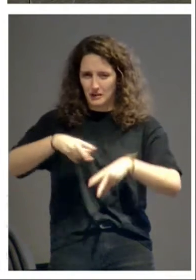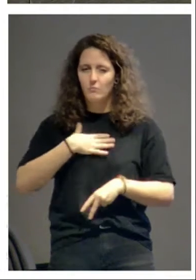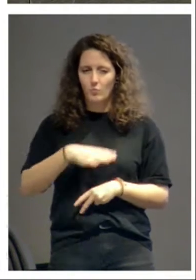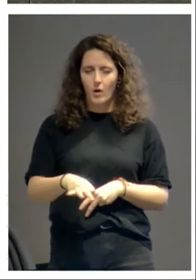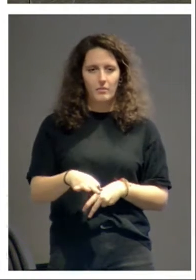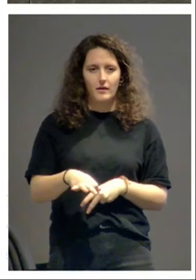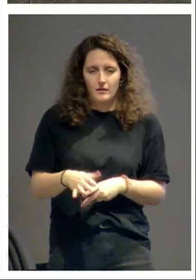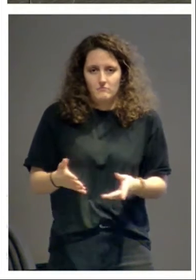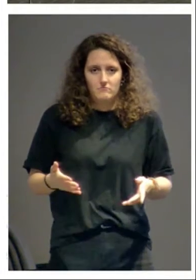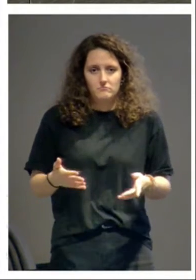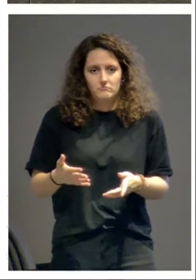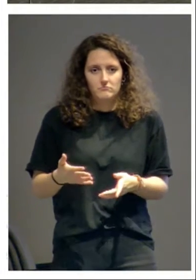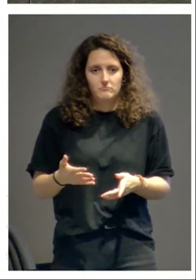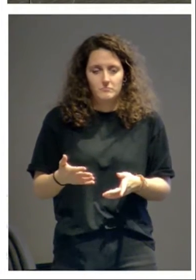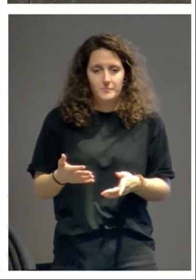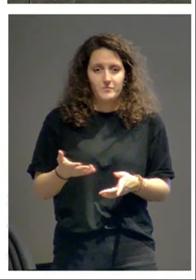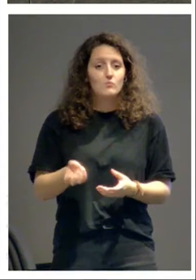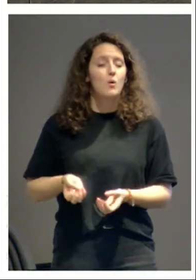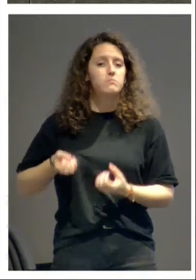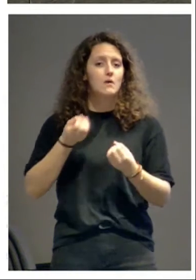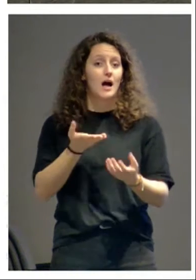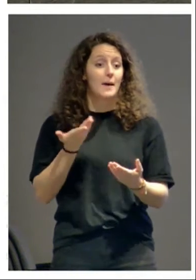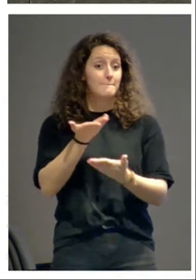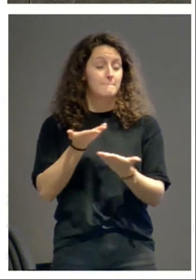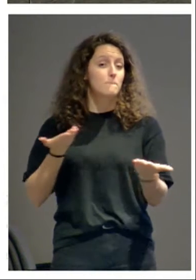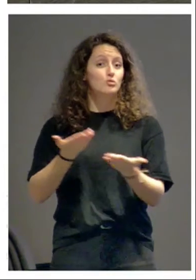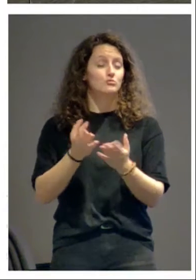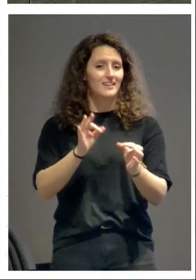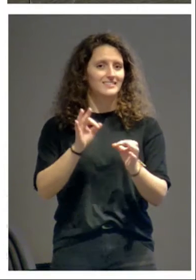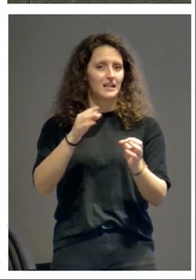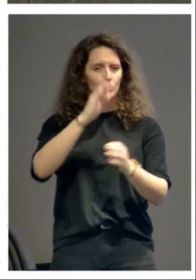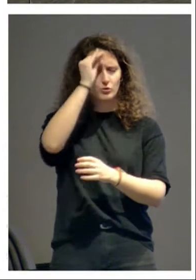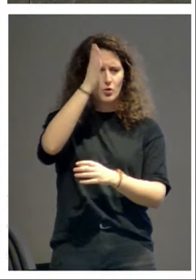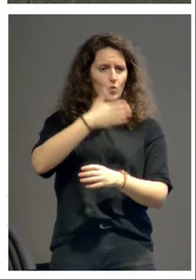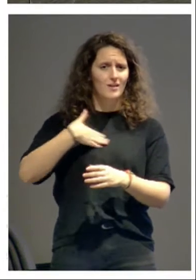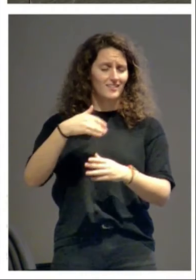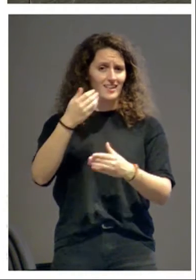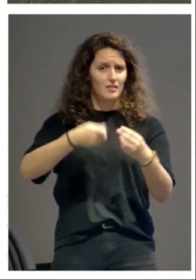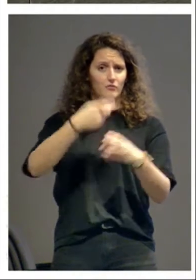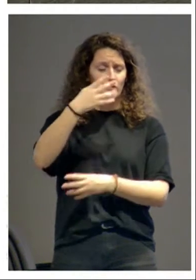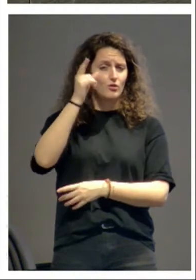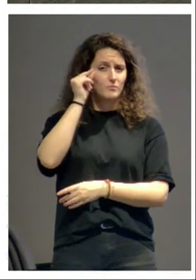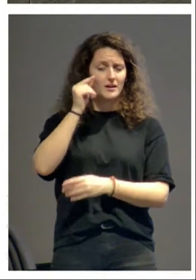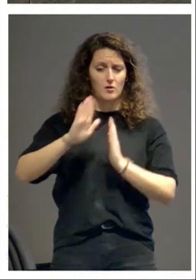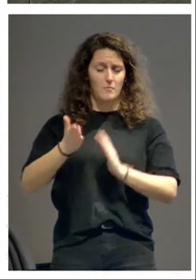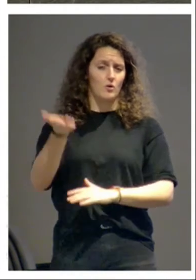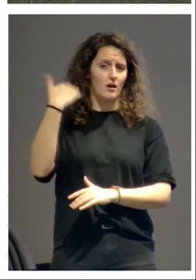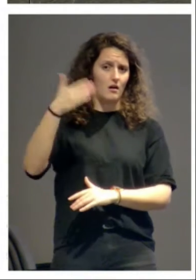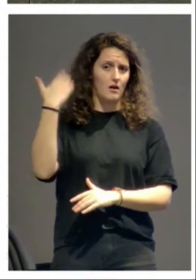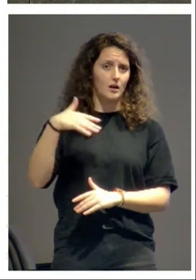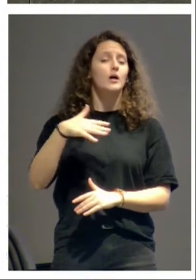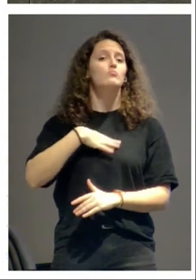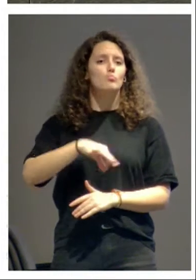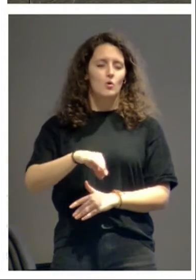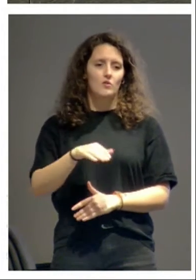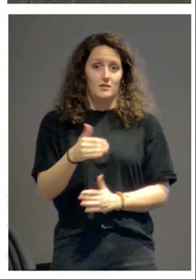aportar al conocimiento de cualquier edificio románico de otra época mediante una